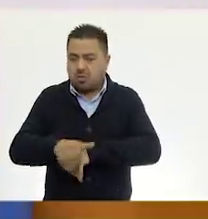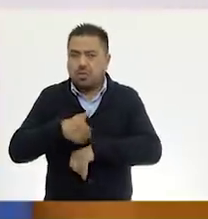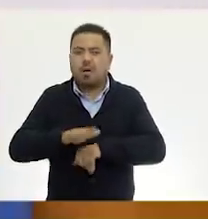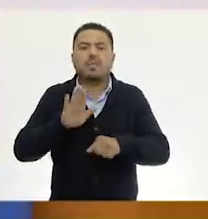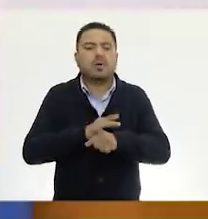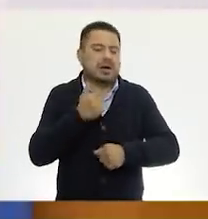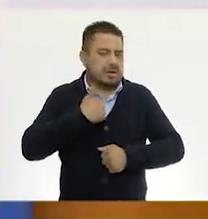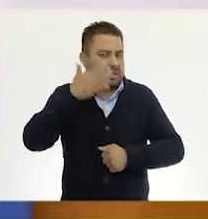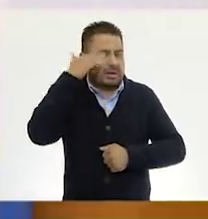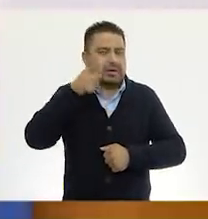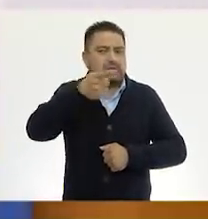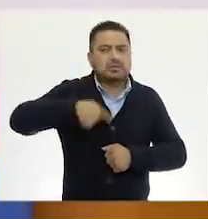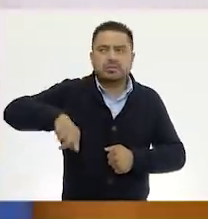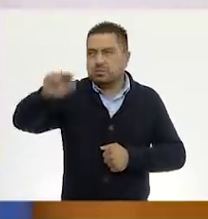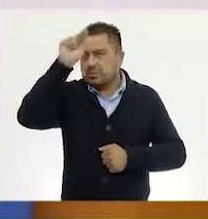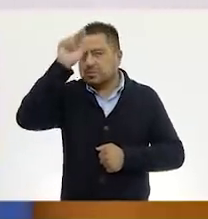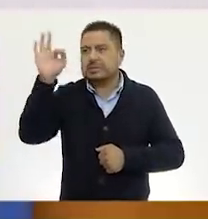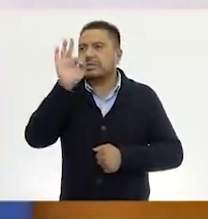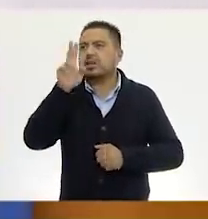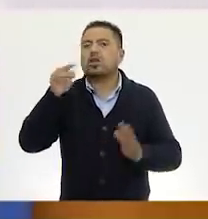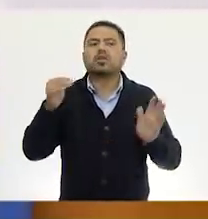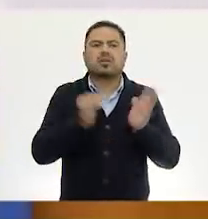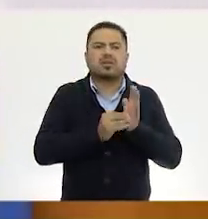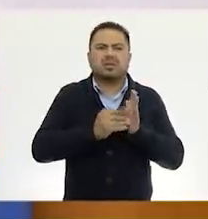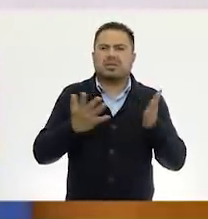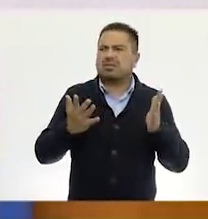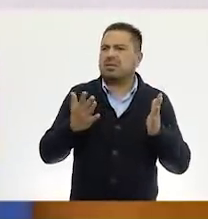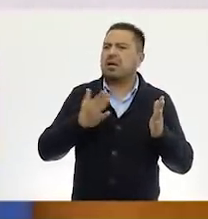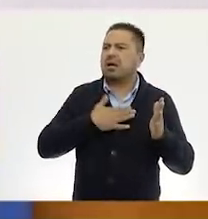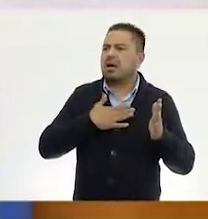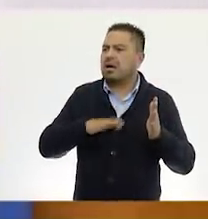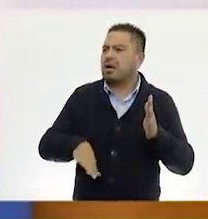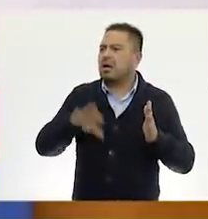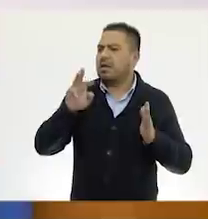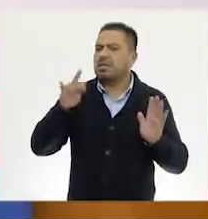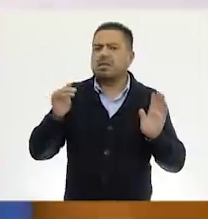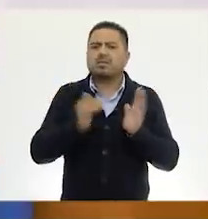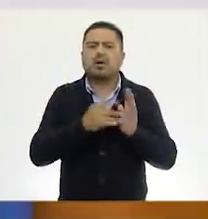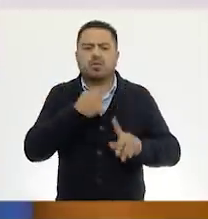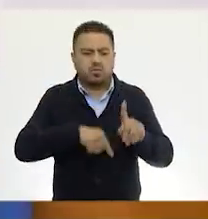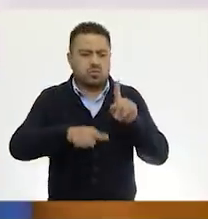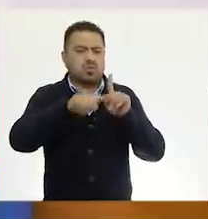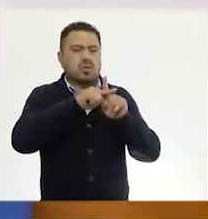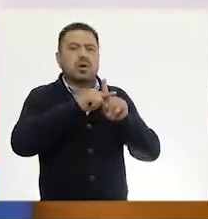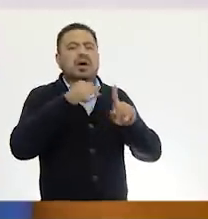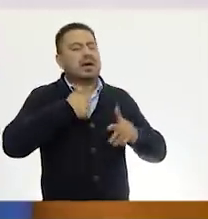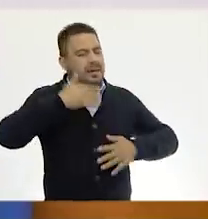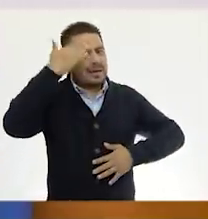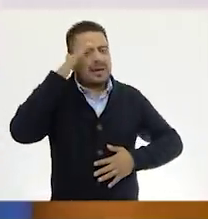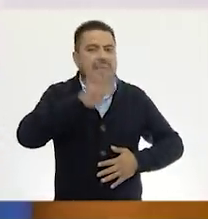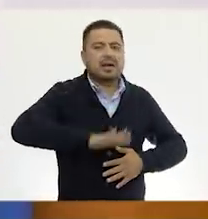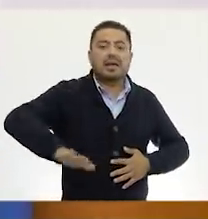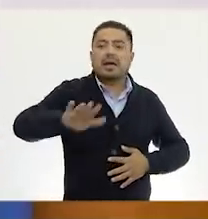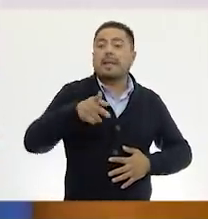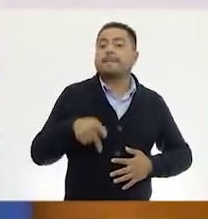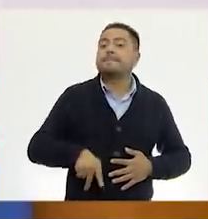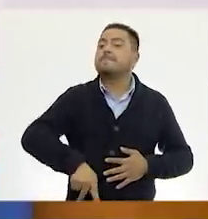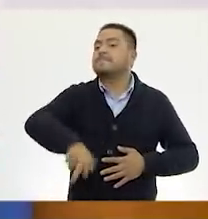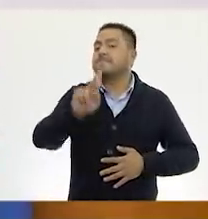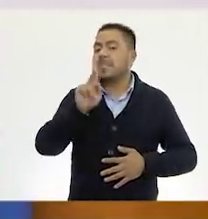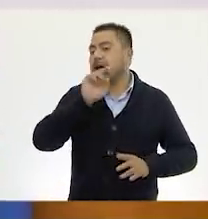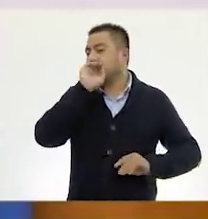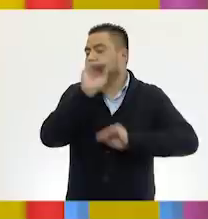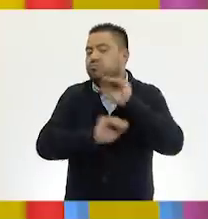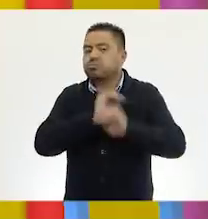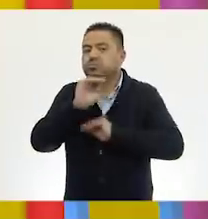Porque yo sé que son muy inteligentes. Si se les sale dos mil, van a decir en mi otro turno me salen tres mil y las puedo sumar. Yo lo sé. Pero como tal, la